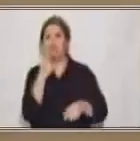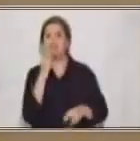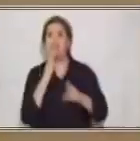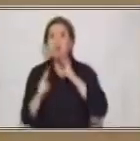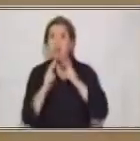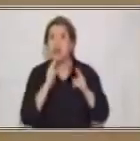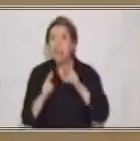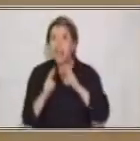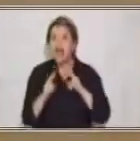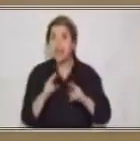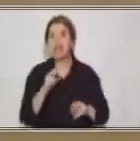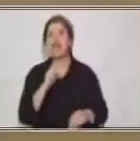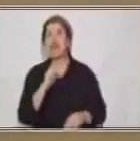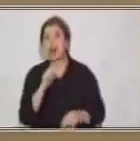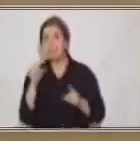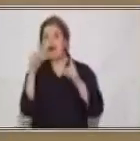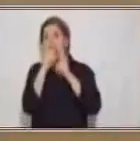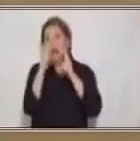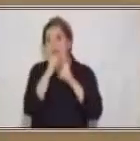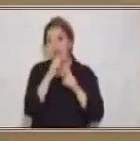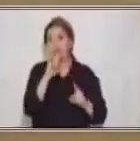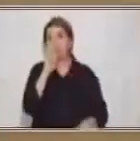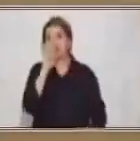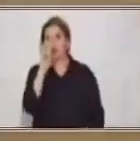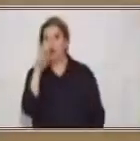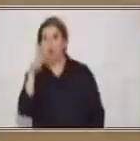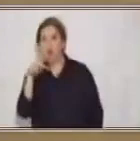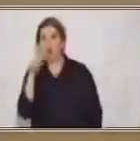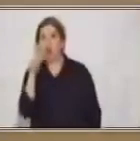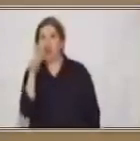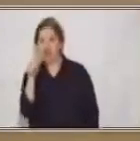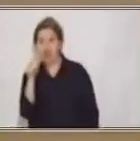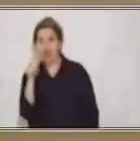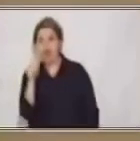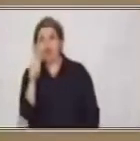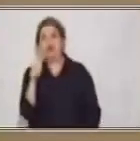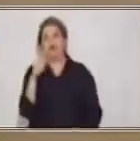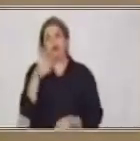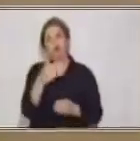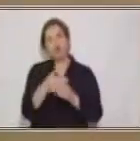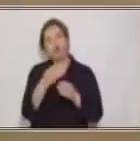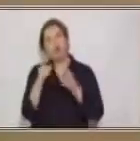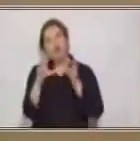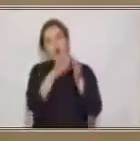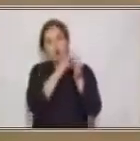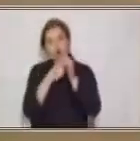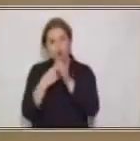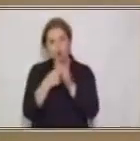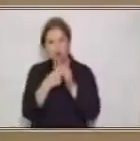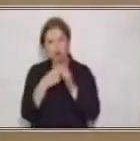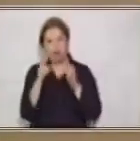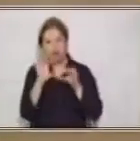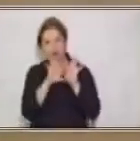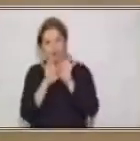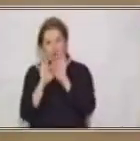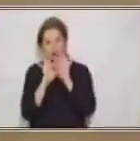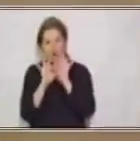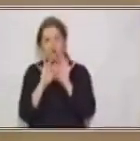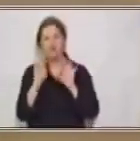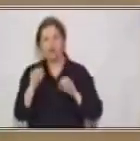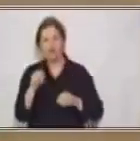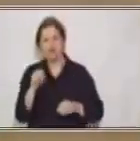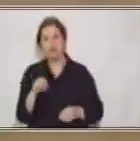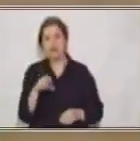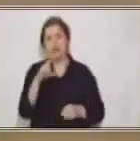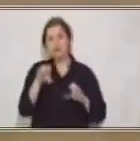va una conjunción copulativa, estamos muy bien, porque yo estoy diciendo Carla e Irma. Ya les dije